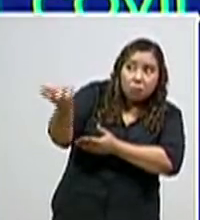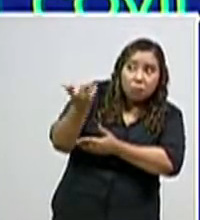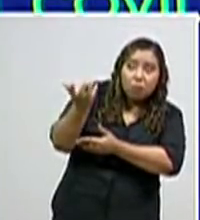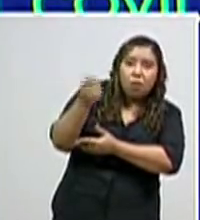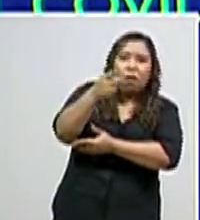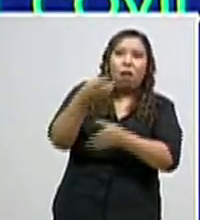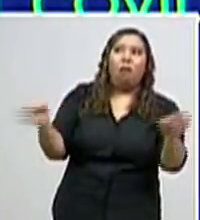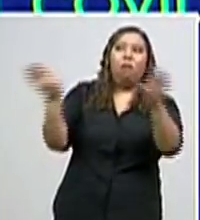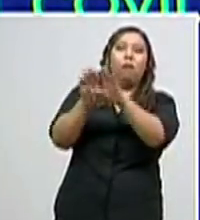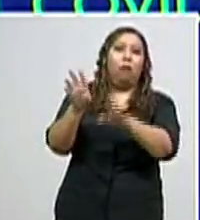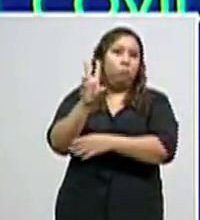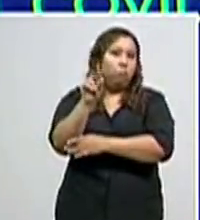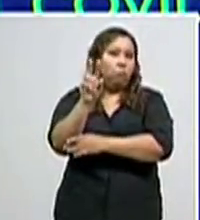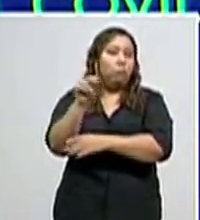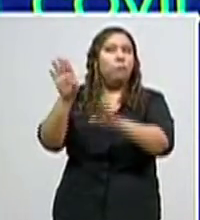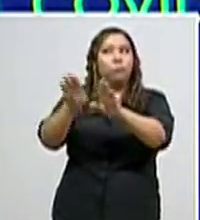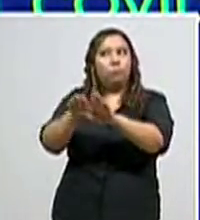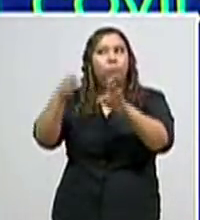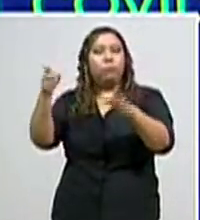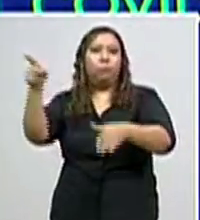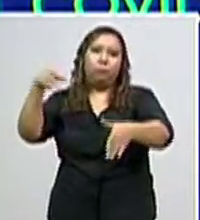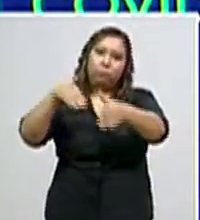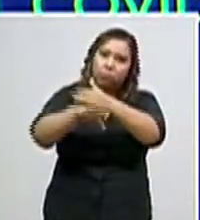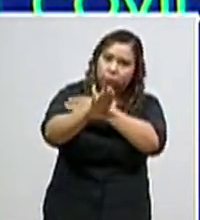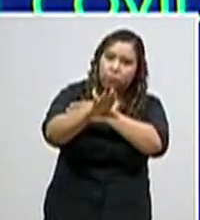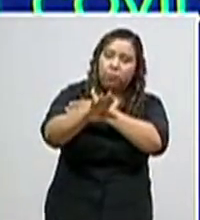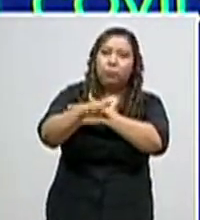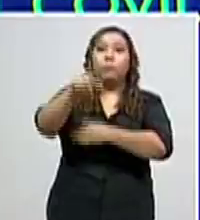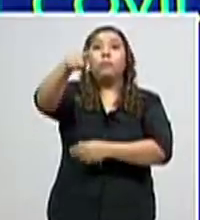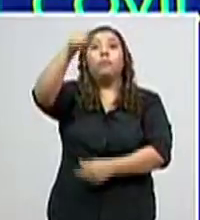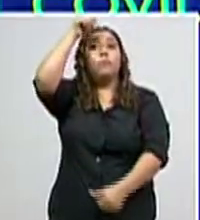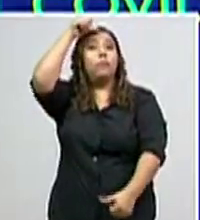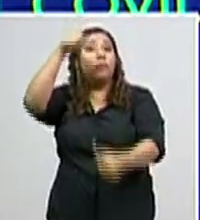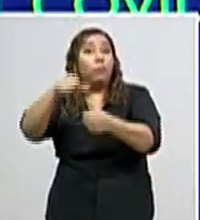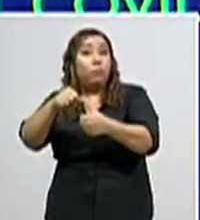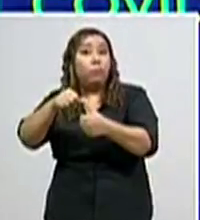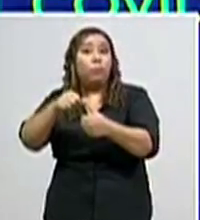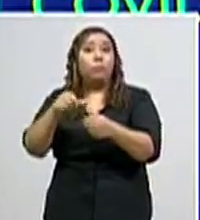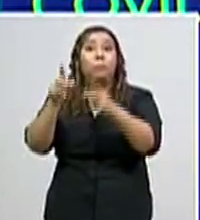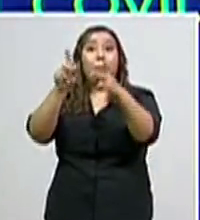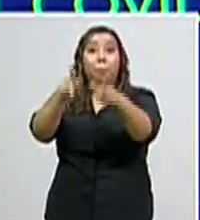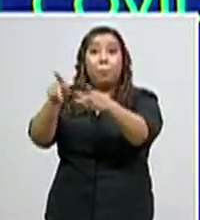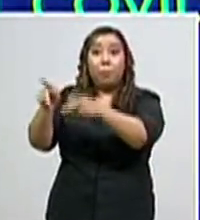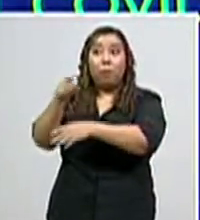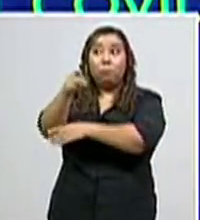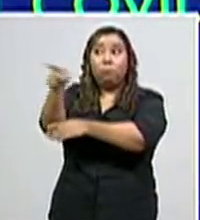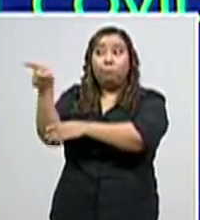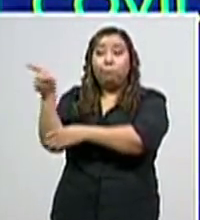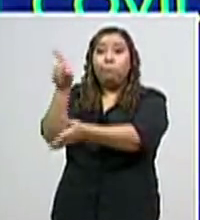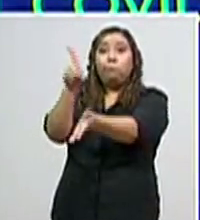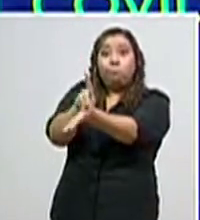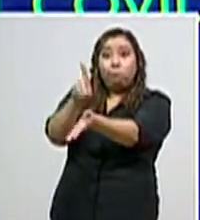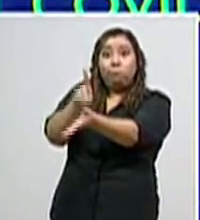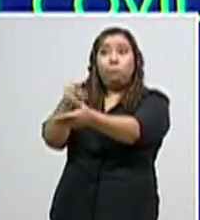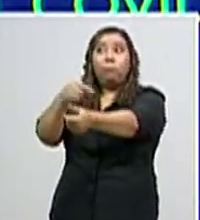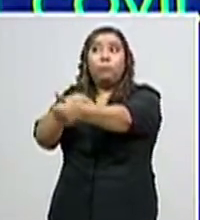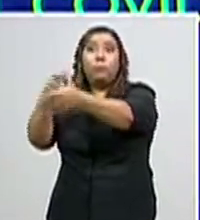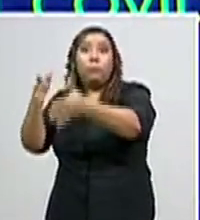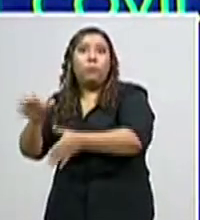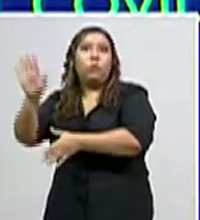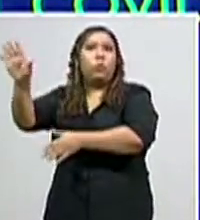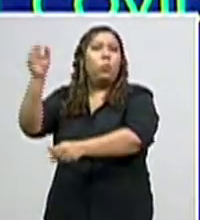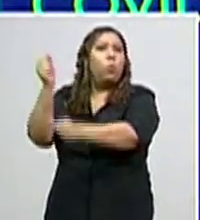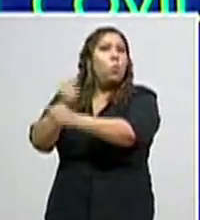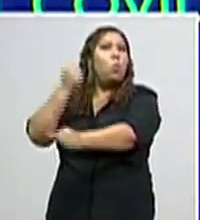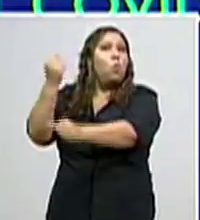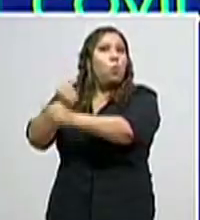Y recuerden ser solidarios con cada persona que está trabajando por nosotros y nuestras familias en esta pandemia.